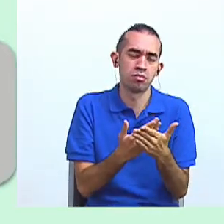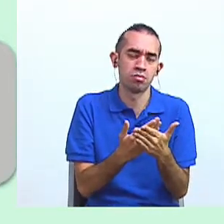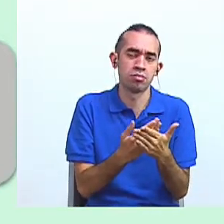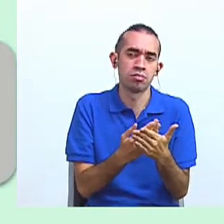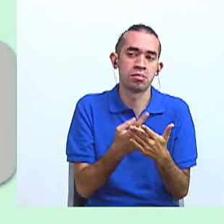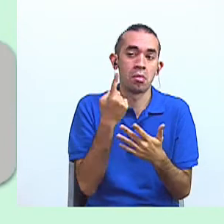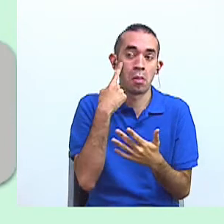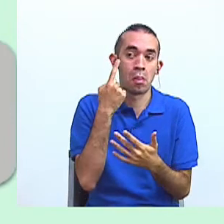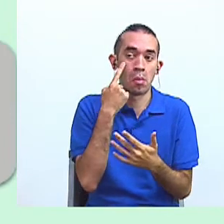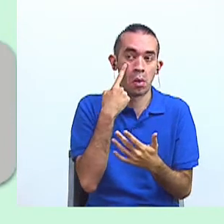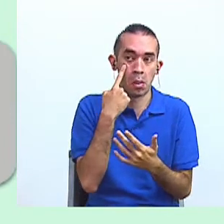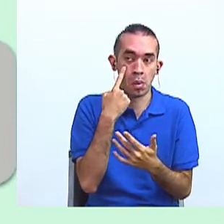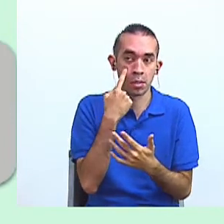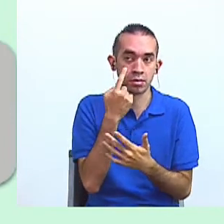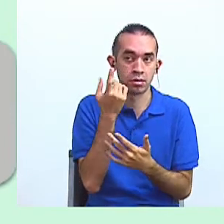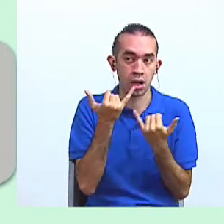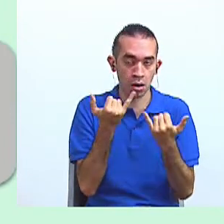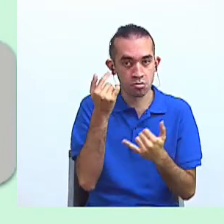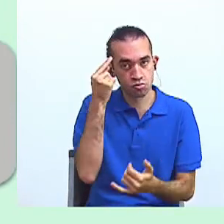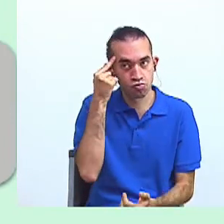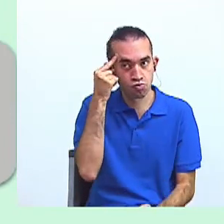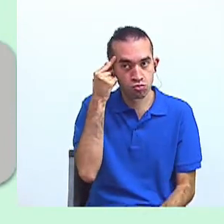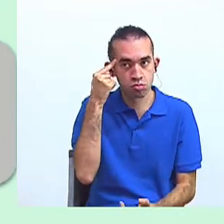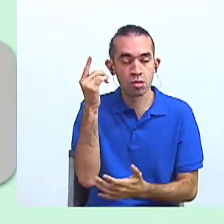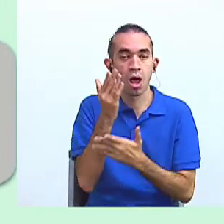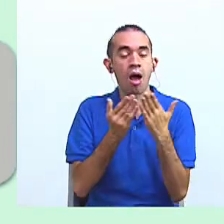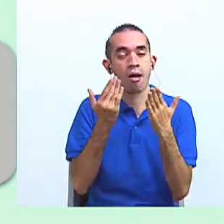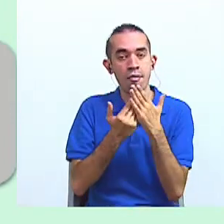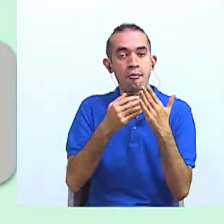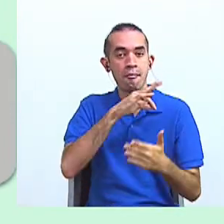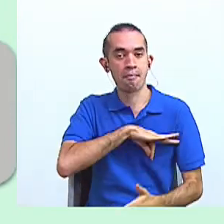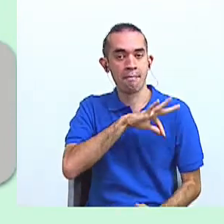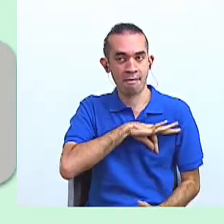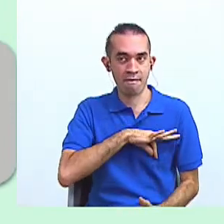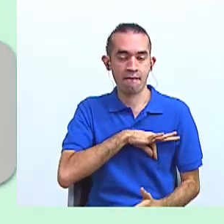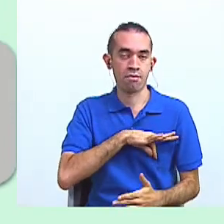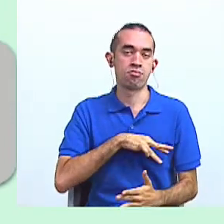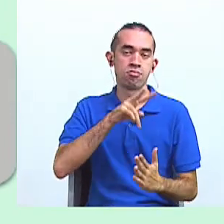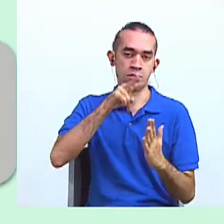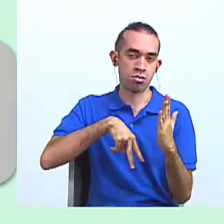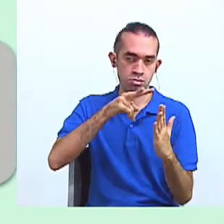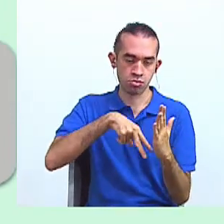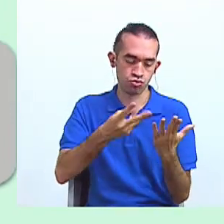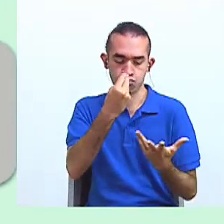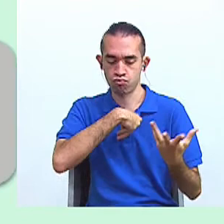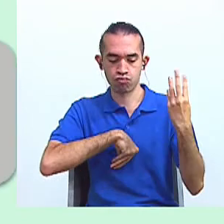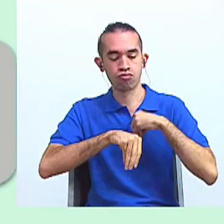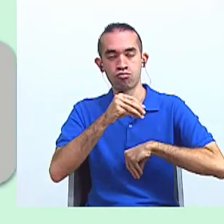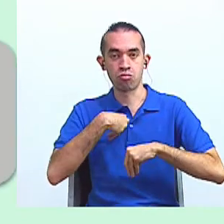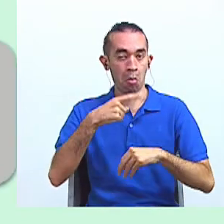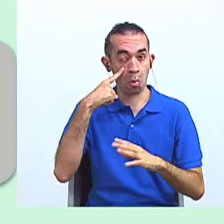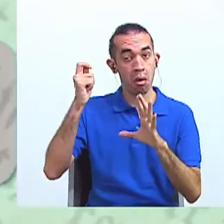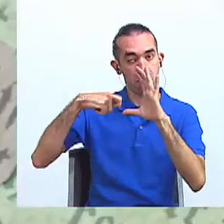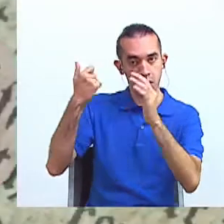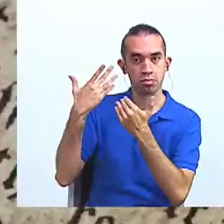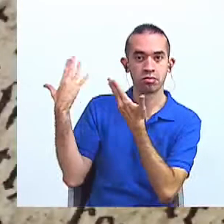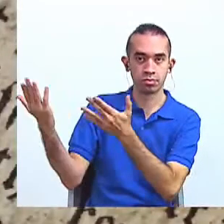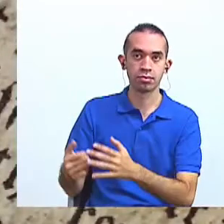¿Qué les parece si reflexionamos sobre algunos de los beneficios de la lectura con el siguiente video?